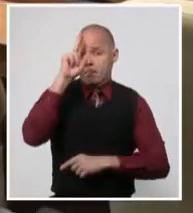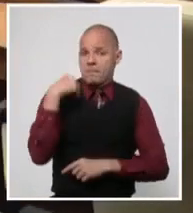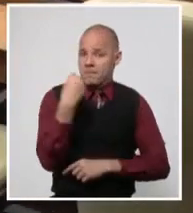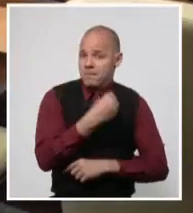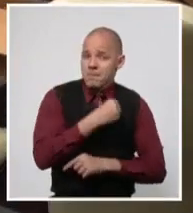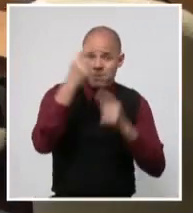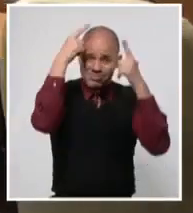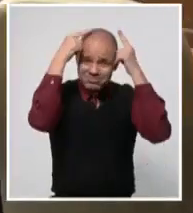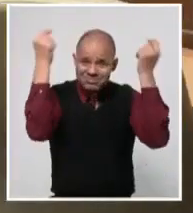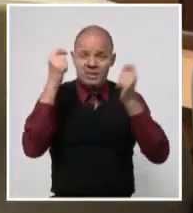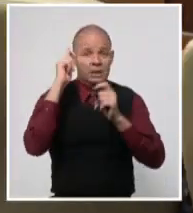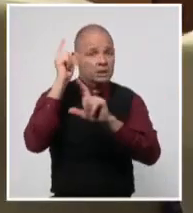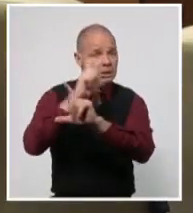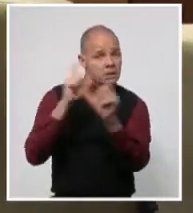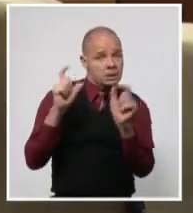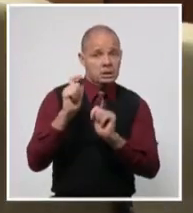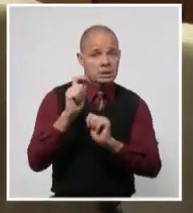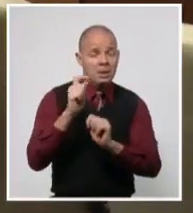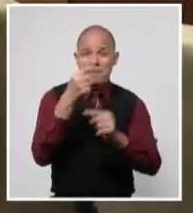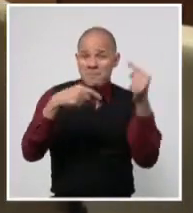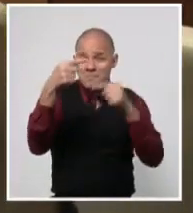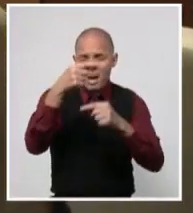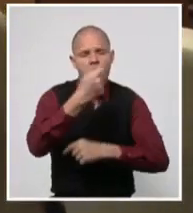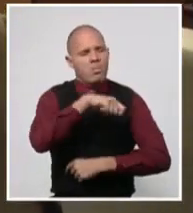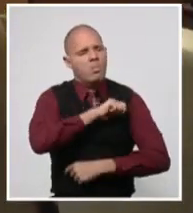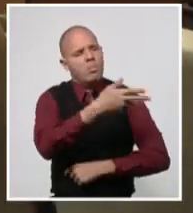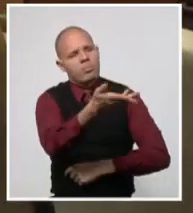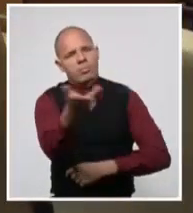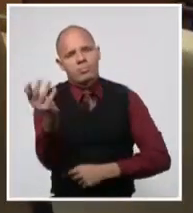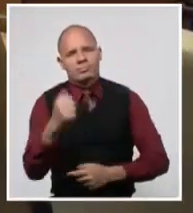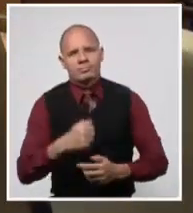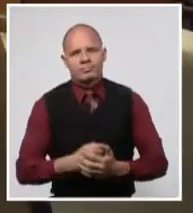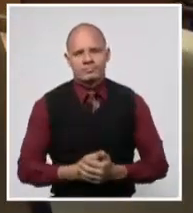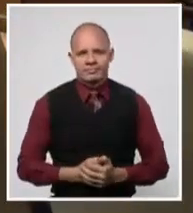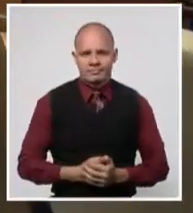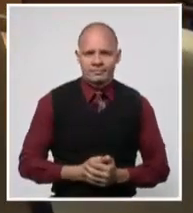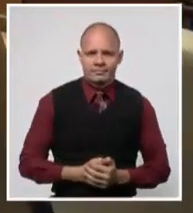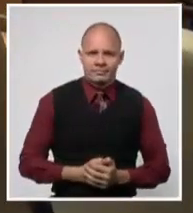científicos y su pueblo. Héctor Martínez, Sistema Informativo de la Televisión Cubana.